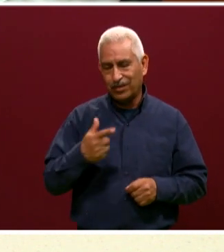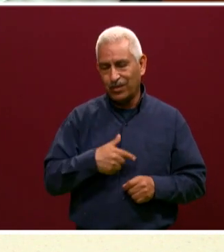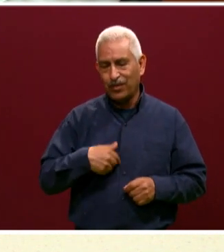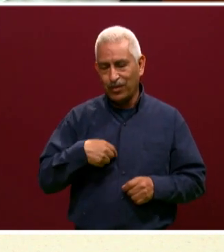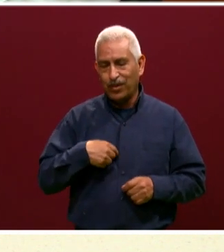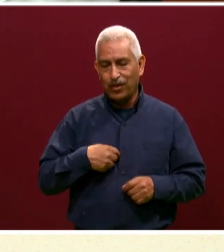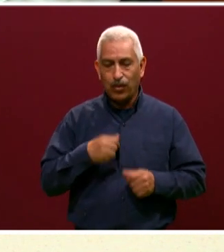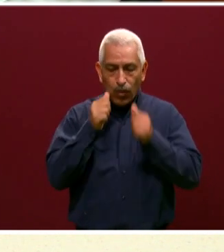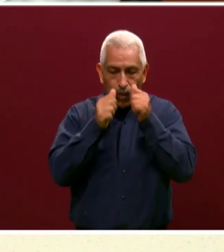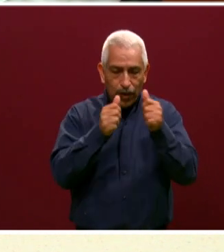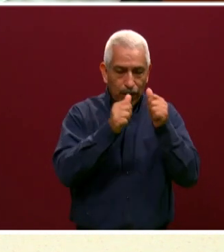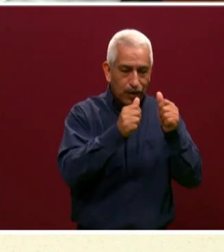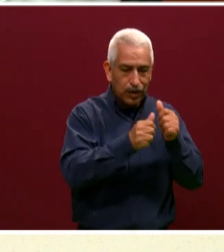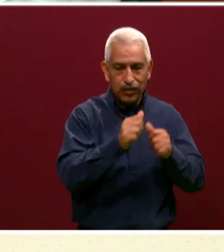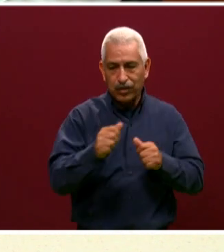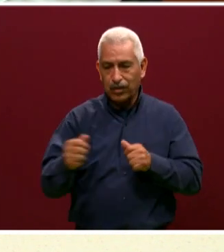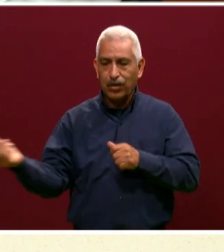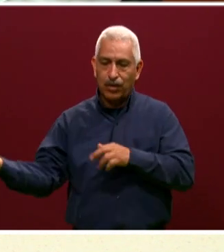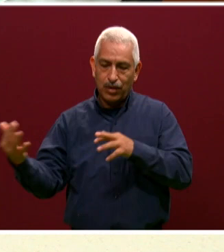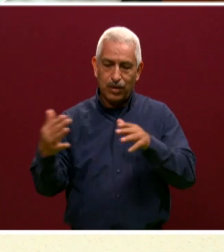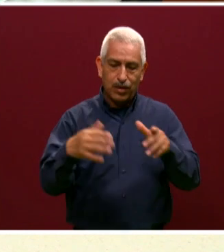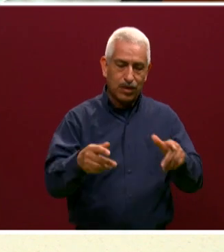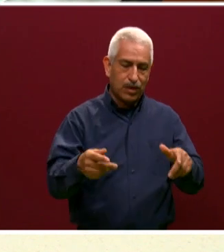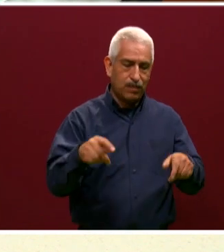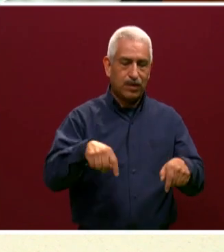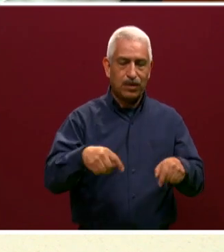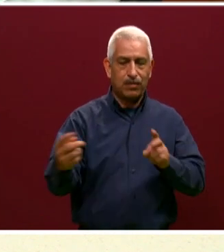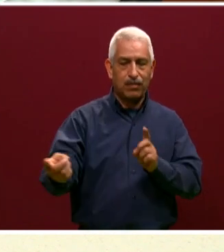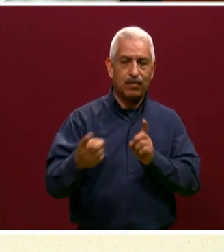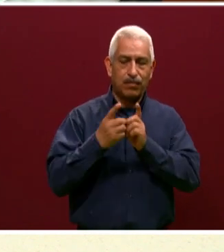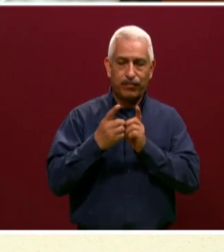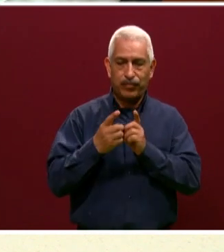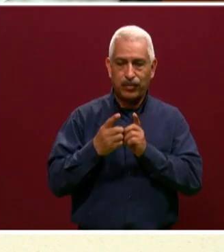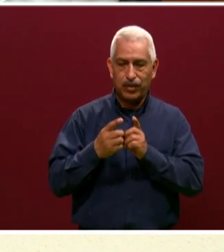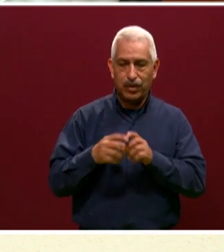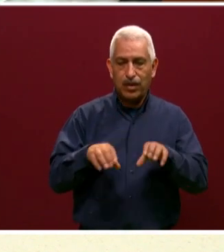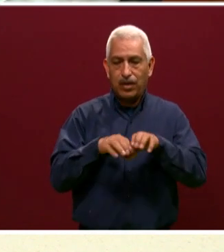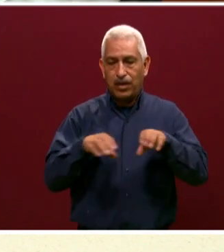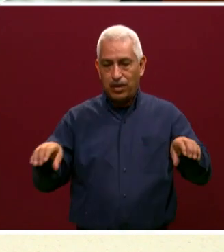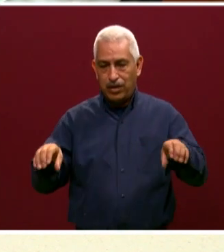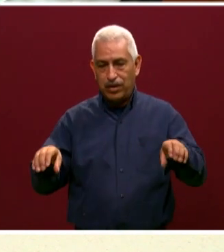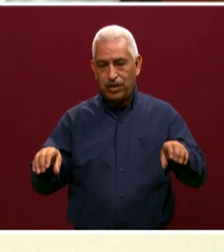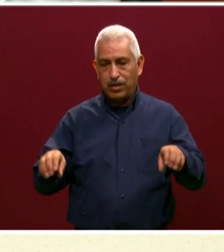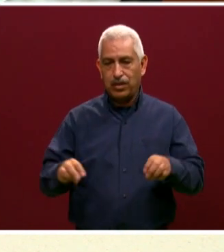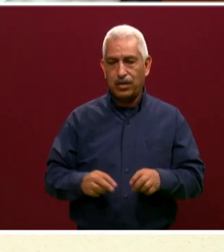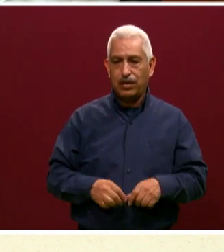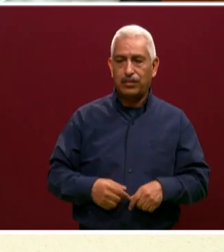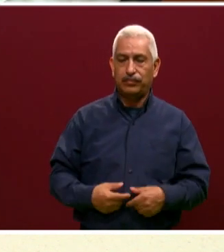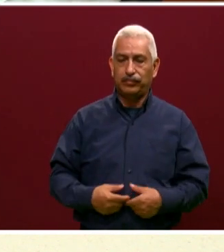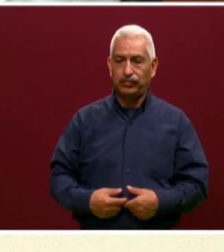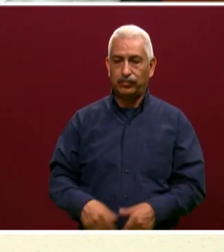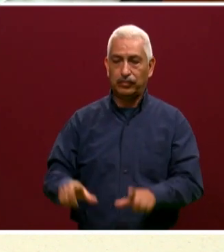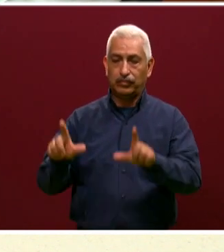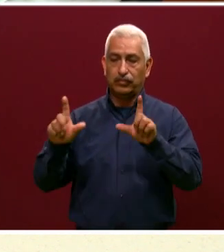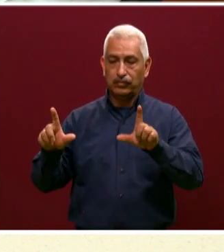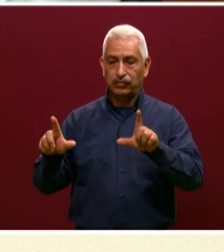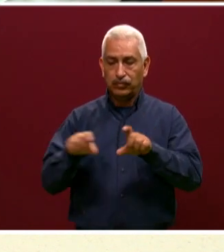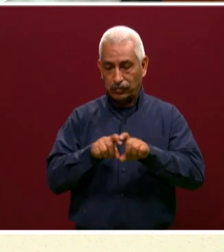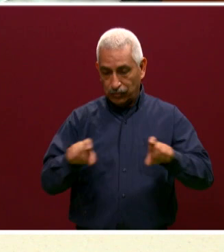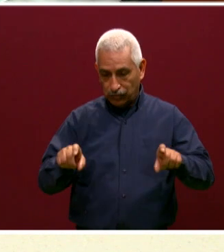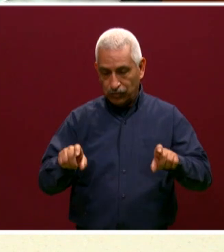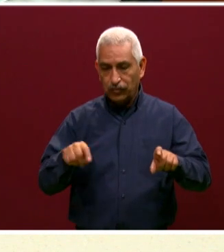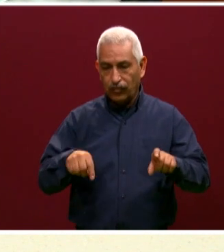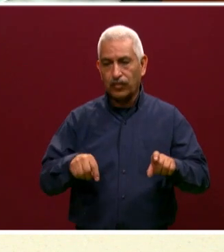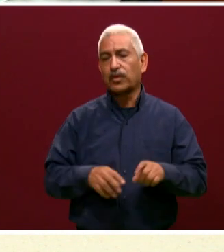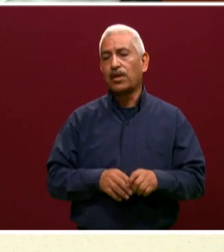académica donde manejamos todos estos procesos. Y la página, pues ahí está, www.cobaep.edu.mx. Ahí